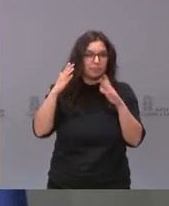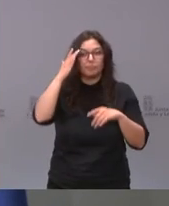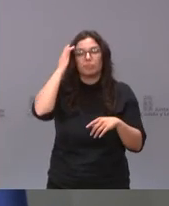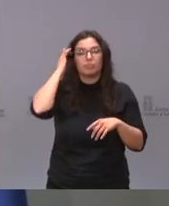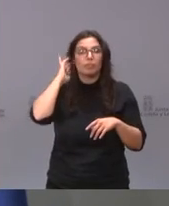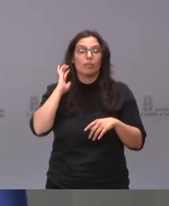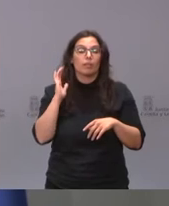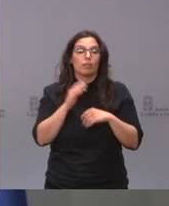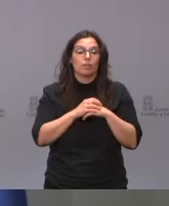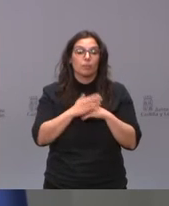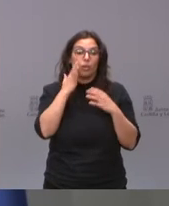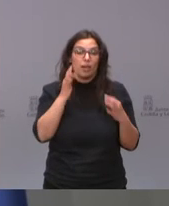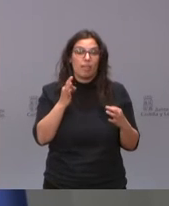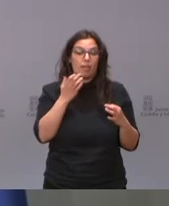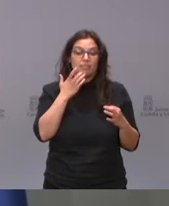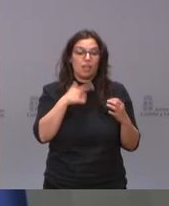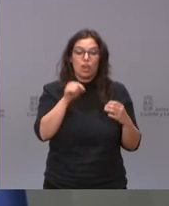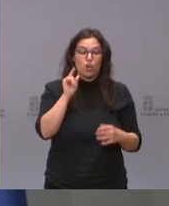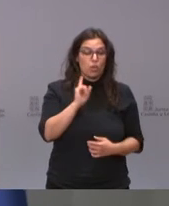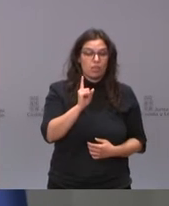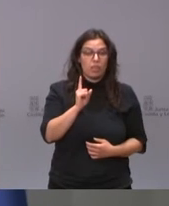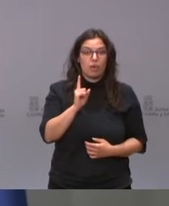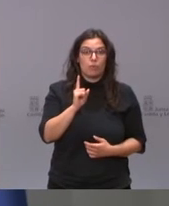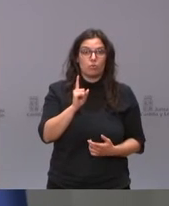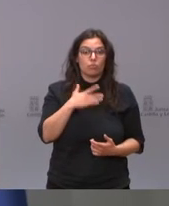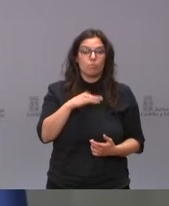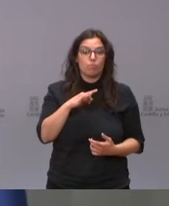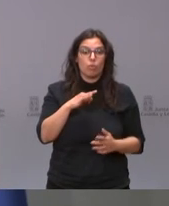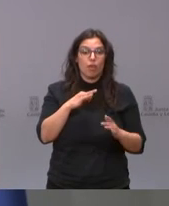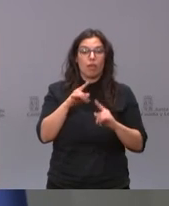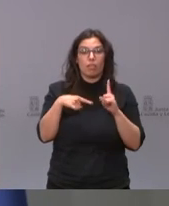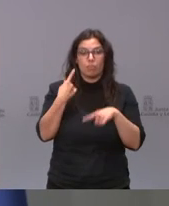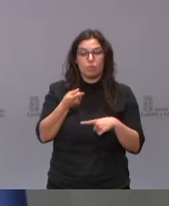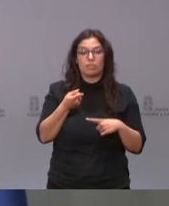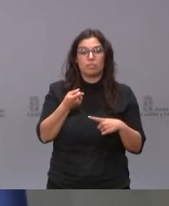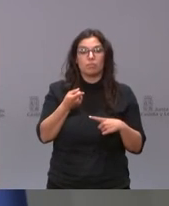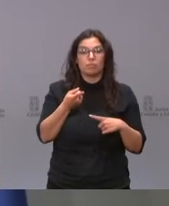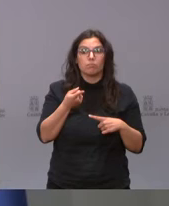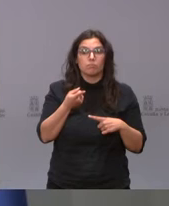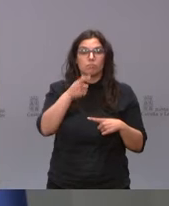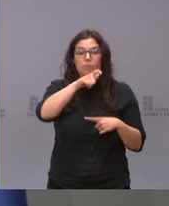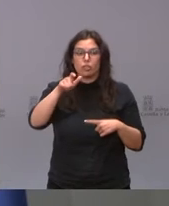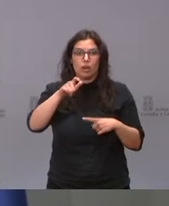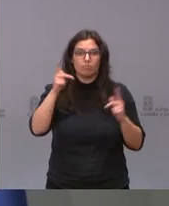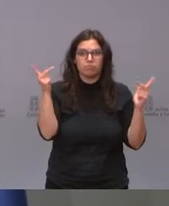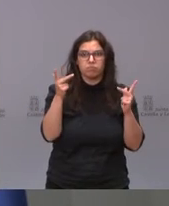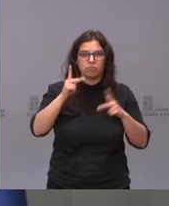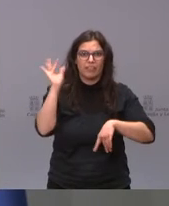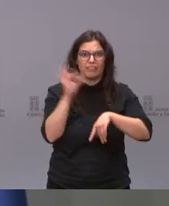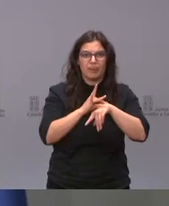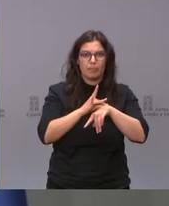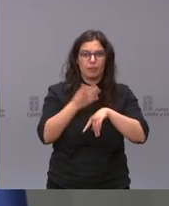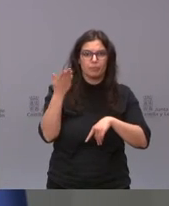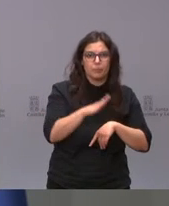que había en el otro platillo de la balanza era enfrentarnos a tener que explicar a algún paciente o algún familiar un caso